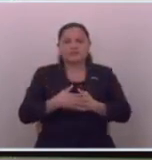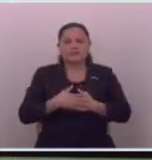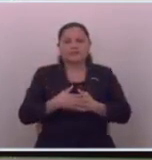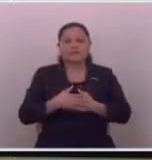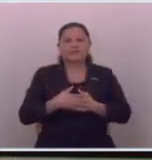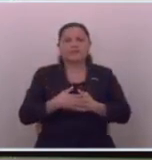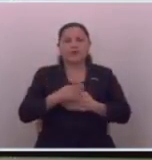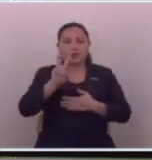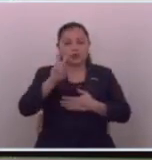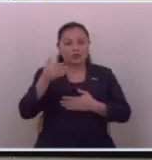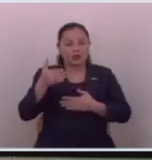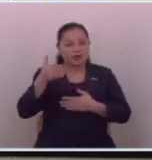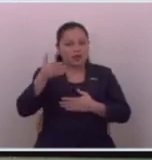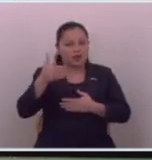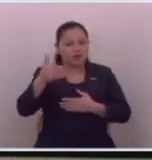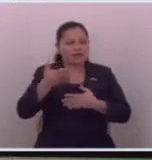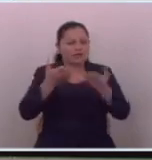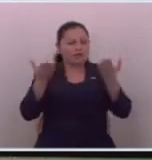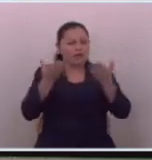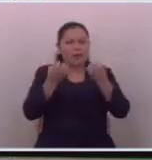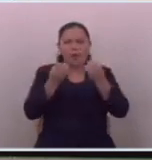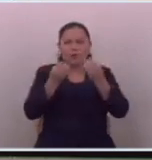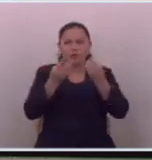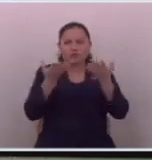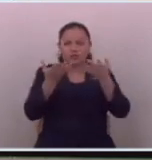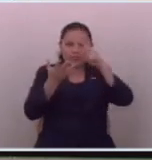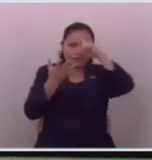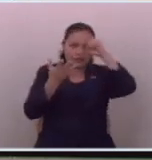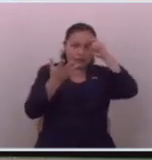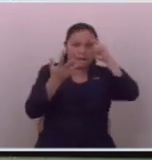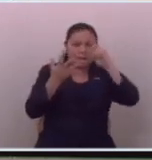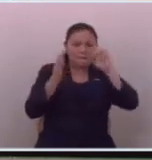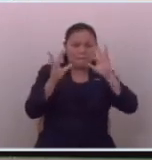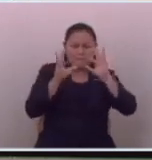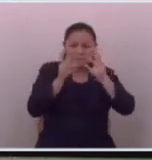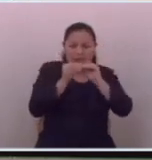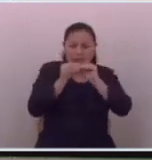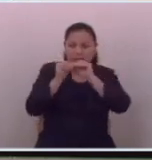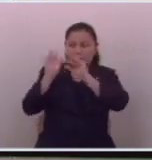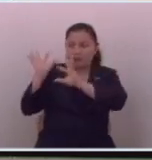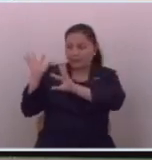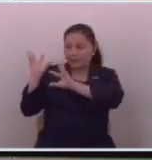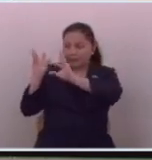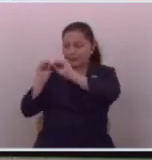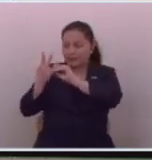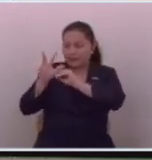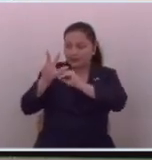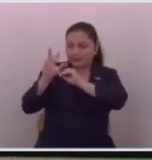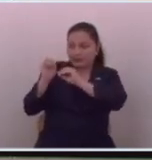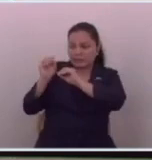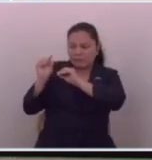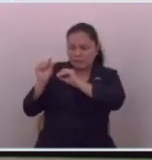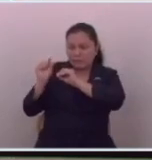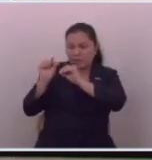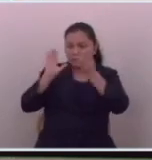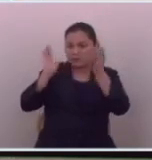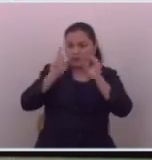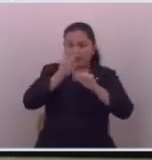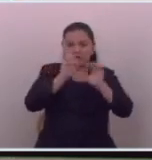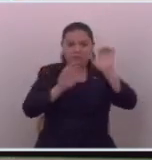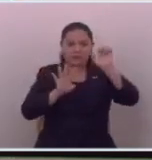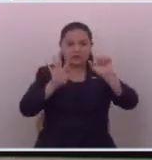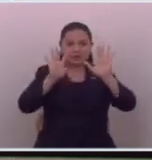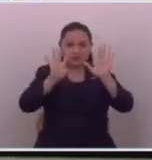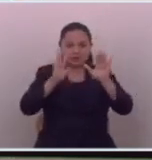y en dos años se ha hecho muchísimo más que los últimos treinta años a partir de dos mil diecinueve para